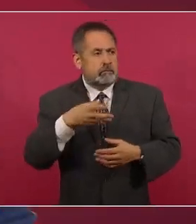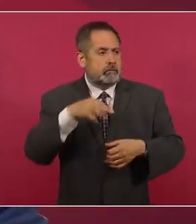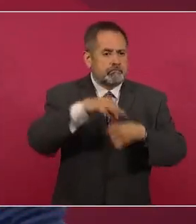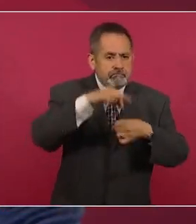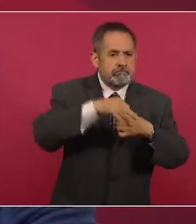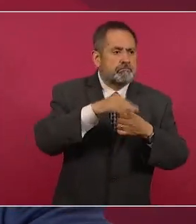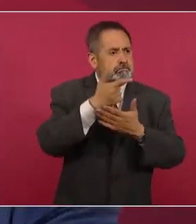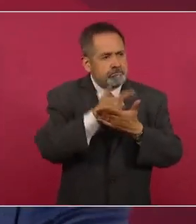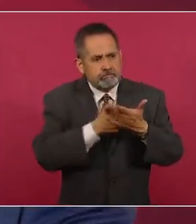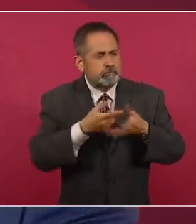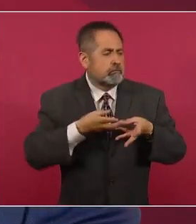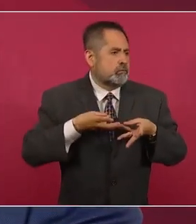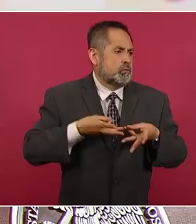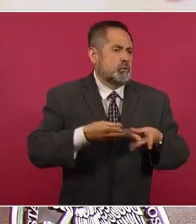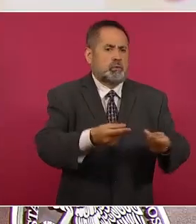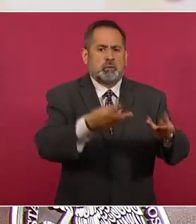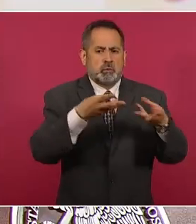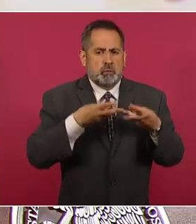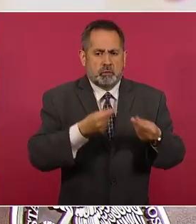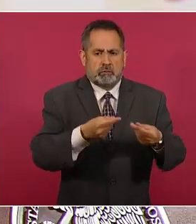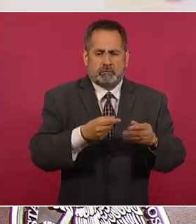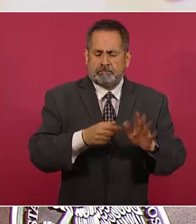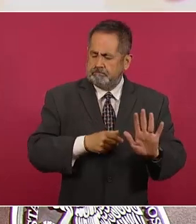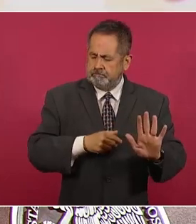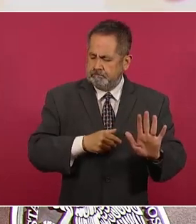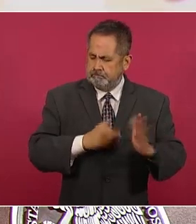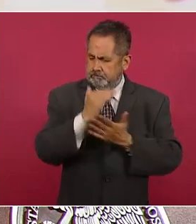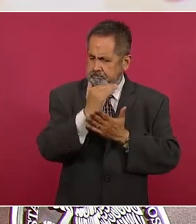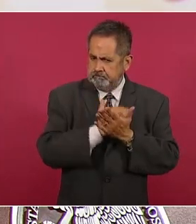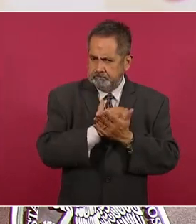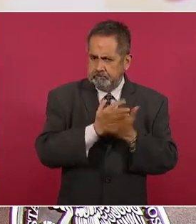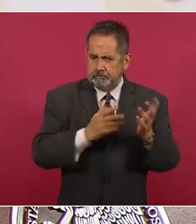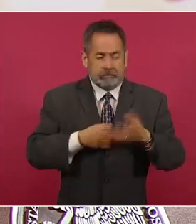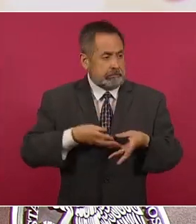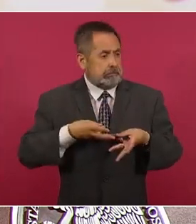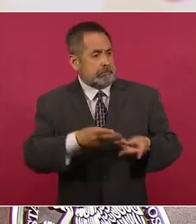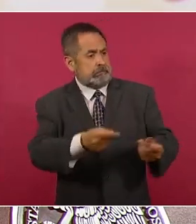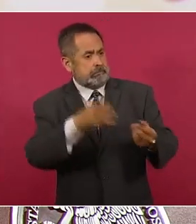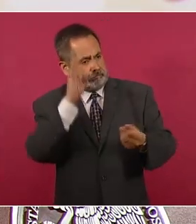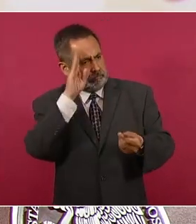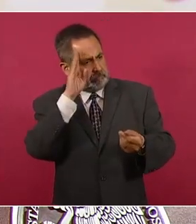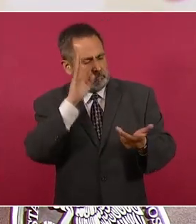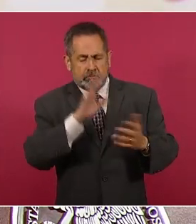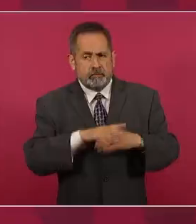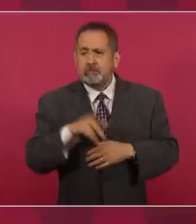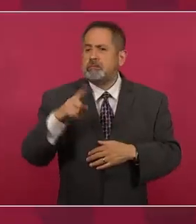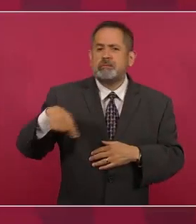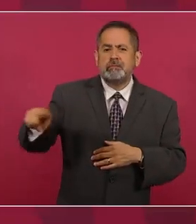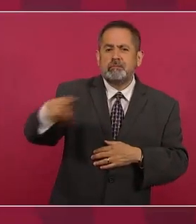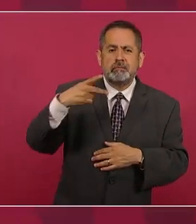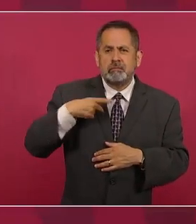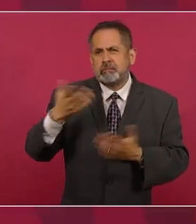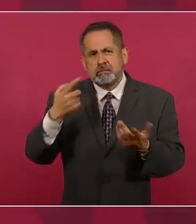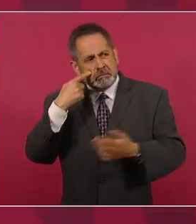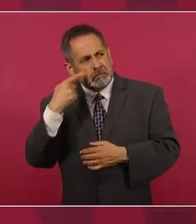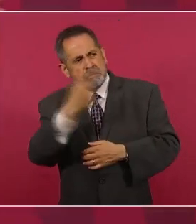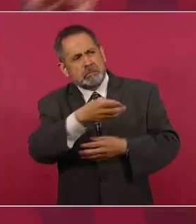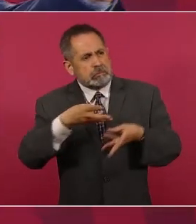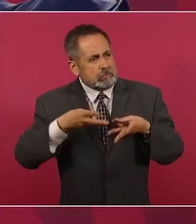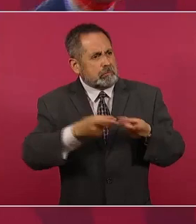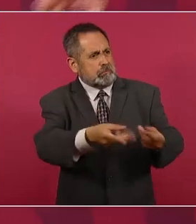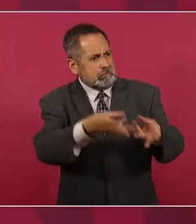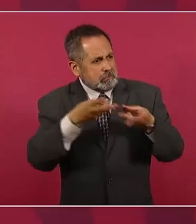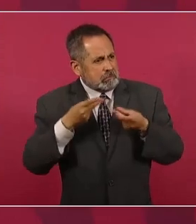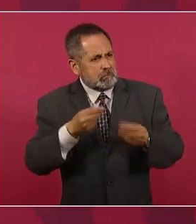Es un viejo reclamo de la gente de que se deje de estar gastando dinero en los procesos electorales y